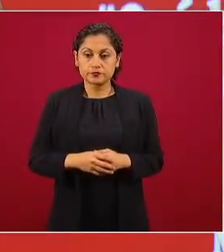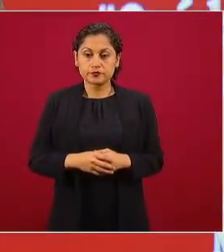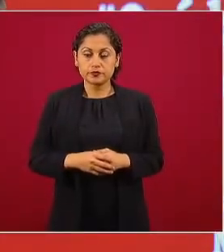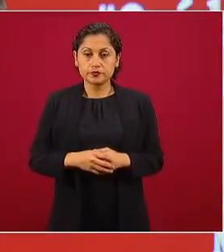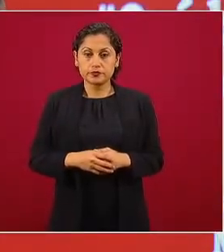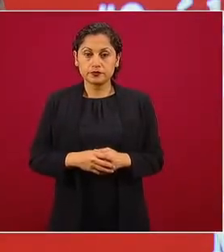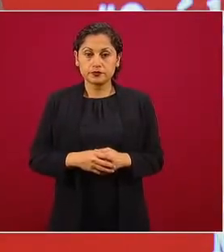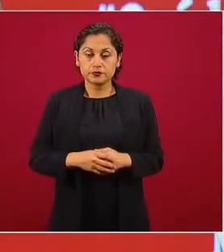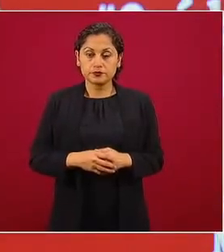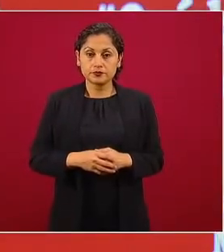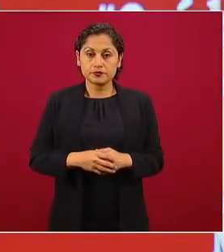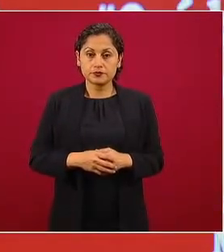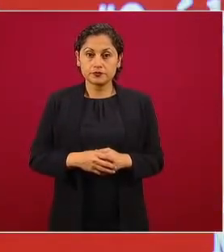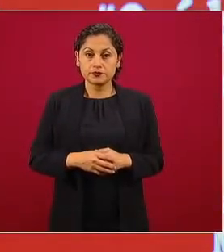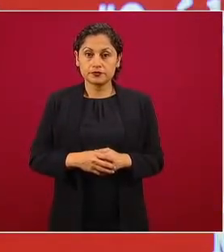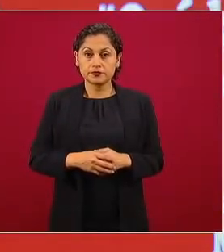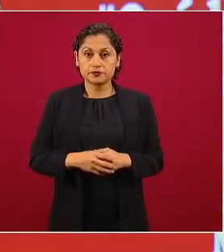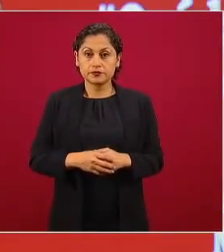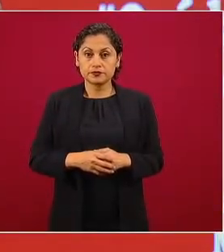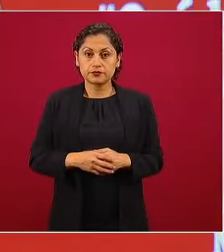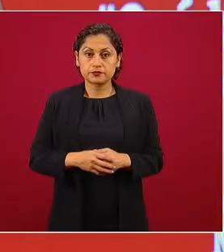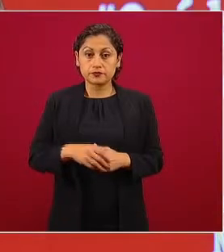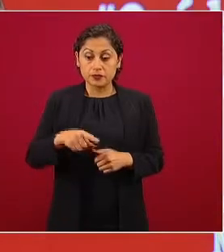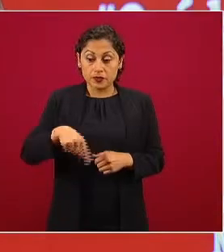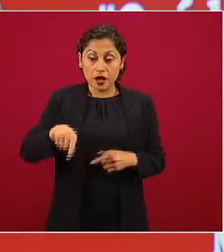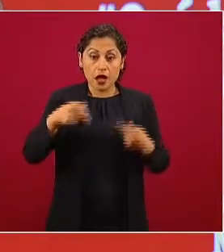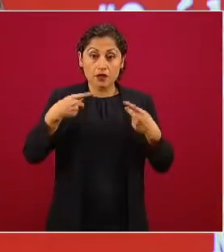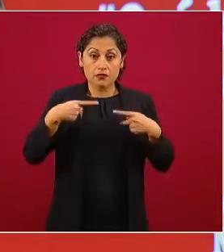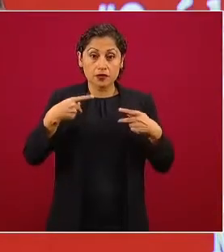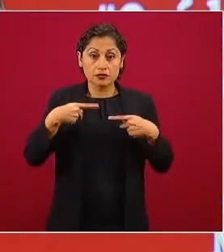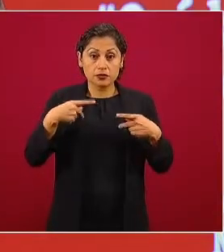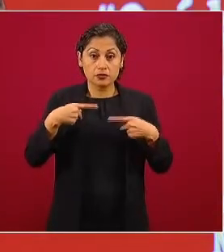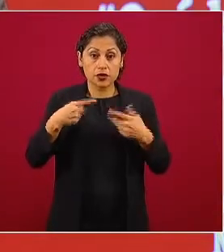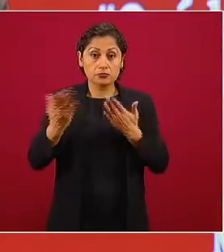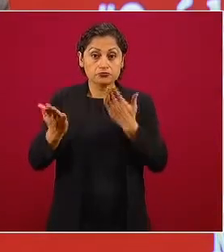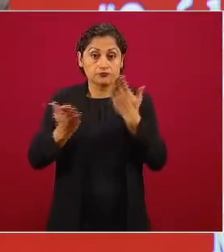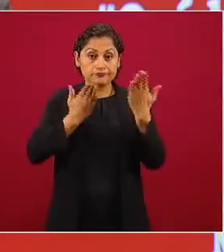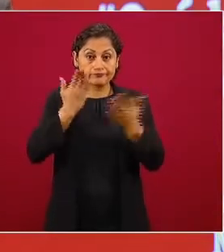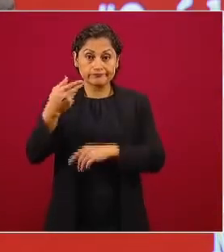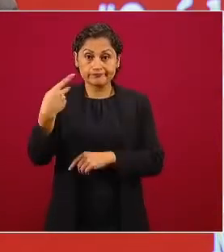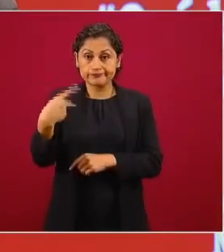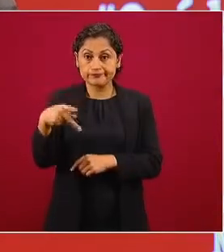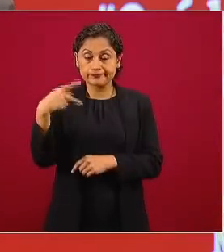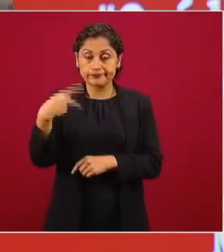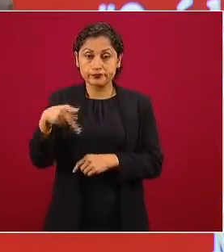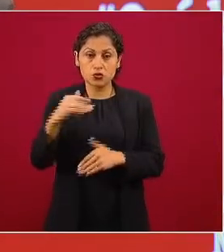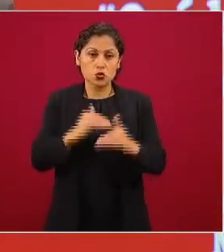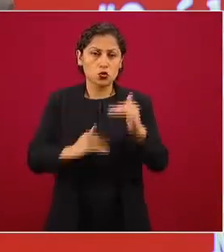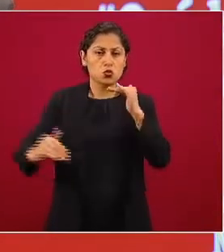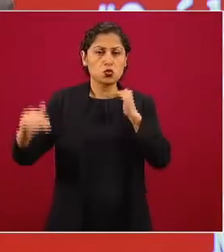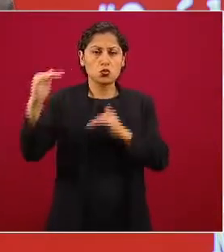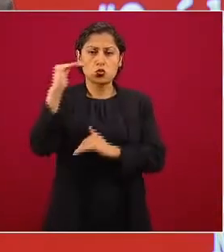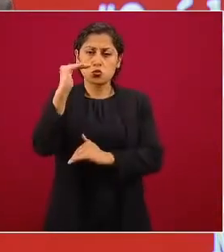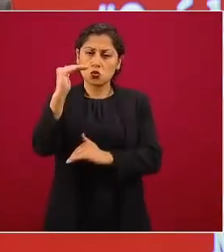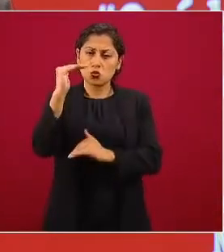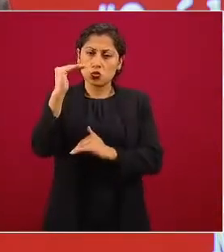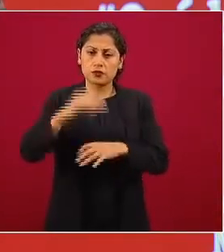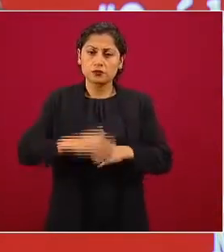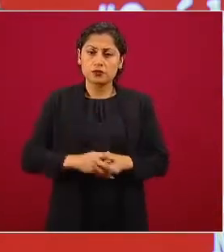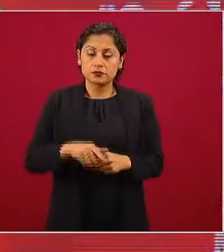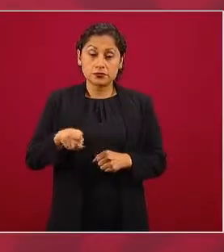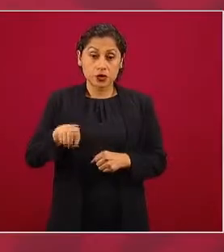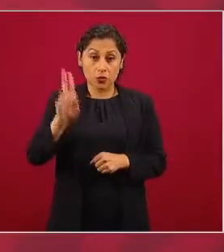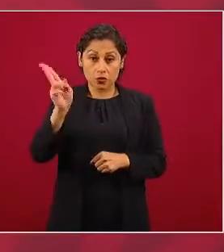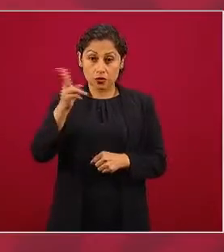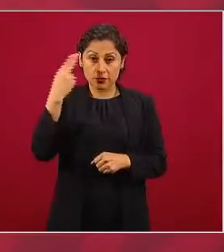con estudios de posgrado en las mejores